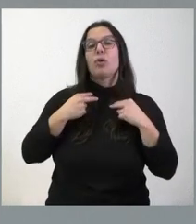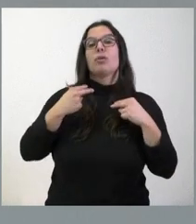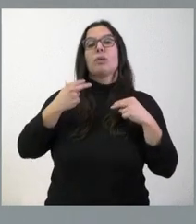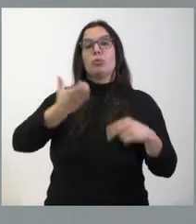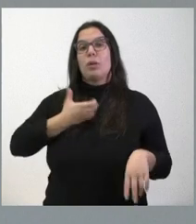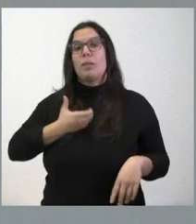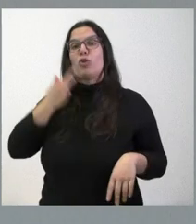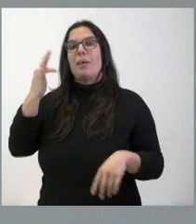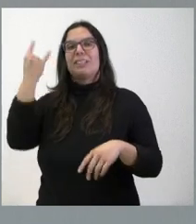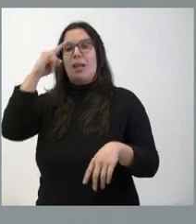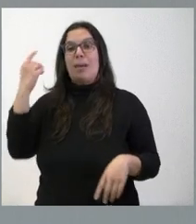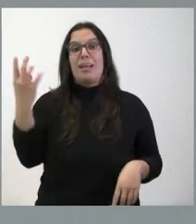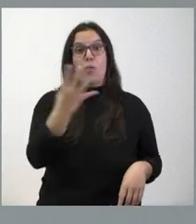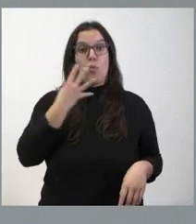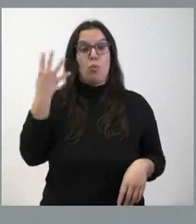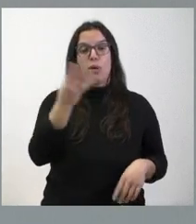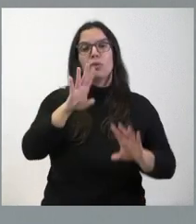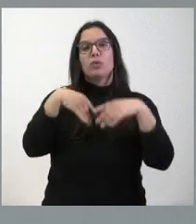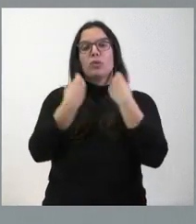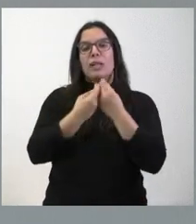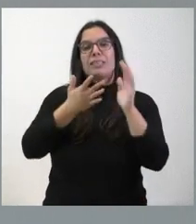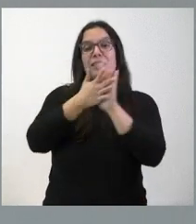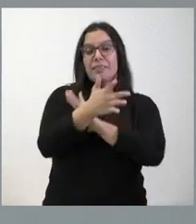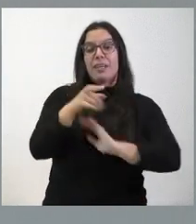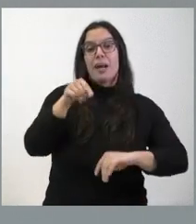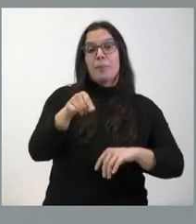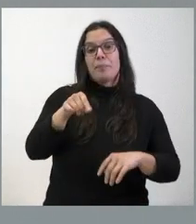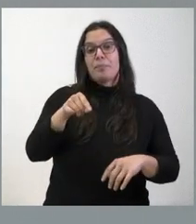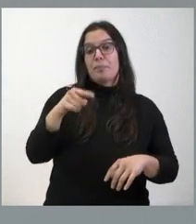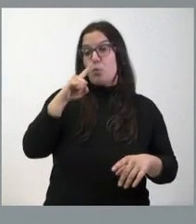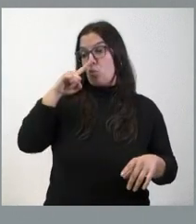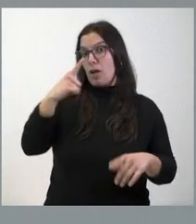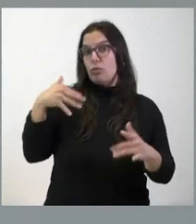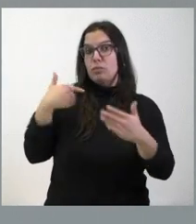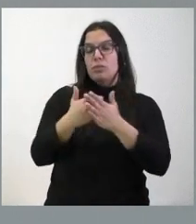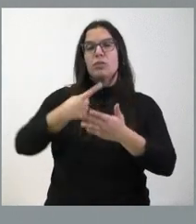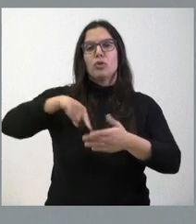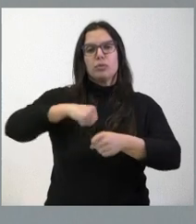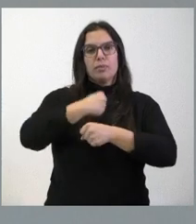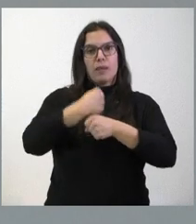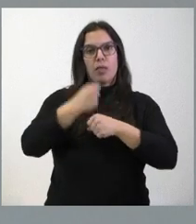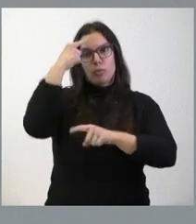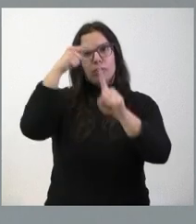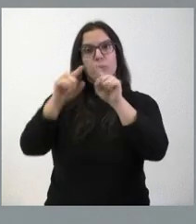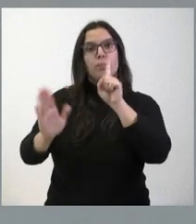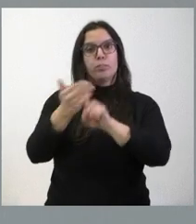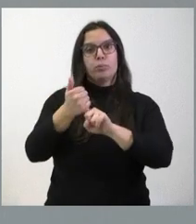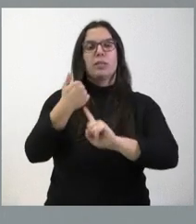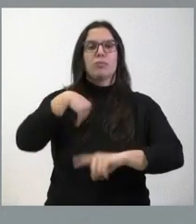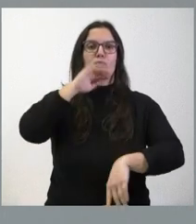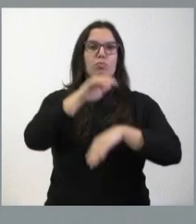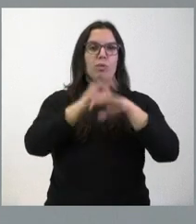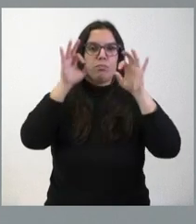de Salamanca. En total estamos hablando de que este último año hemos trabajado en esta dirección y hemos dado cumplimiento